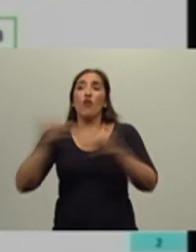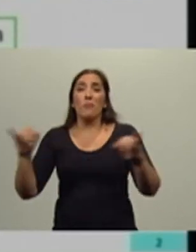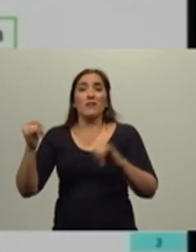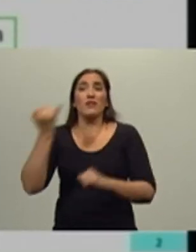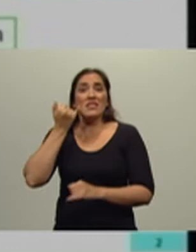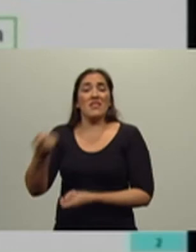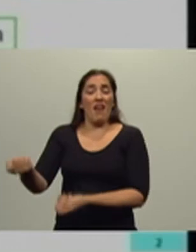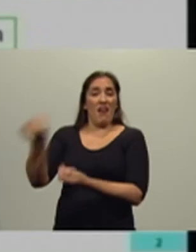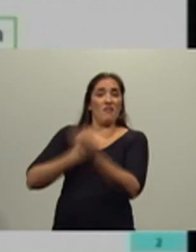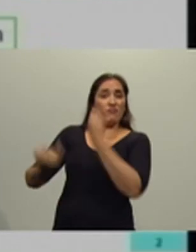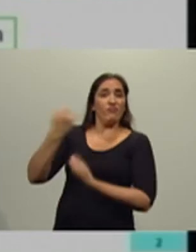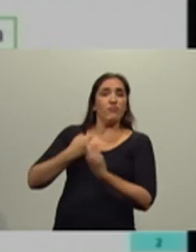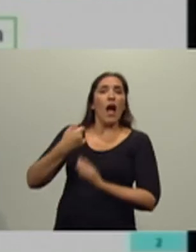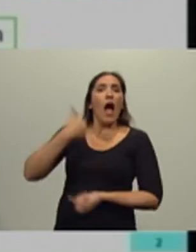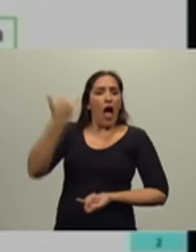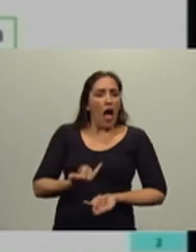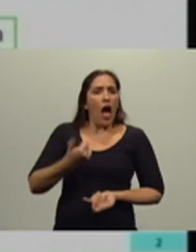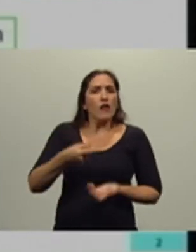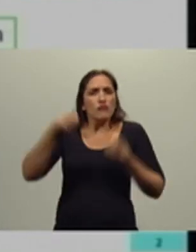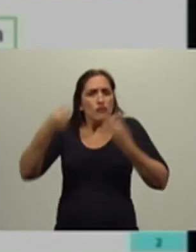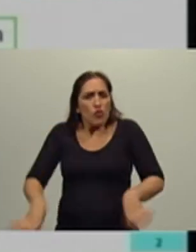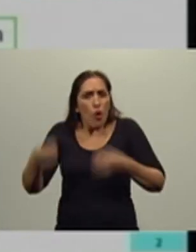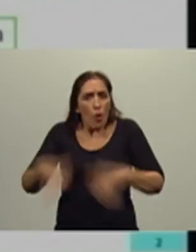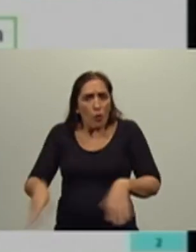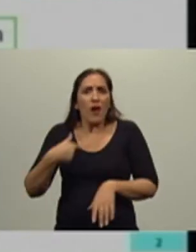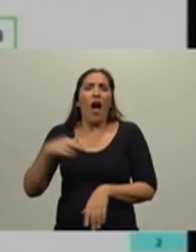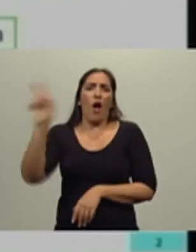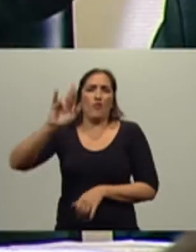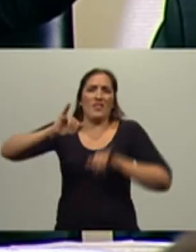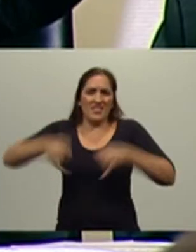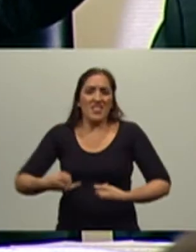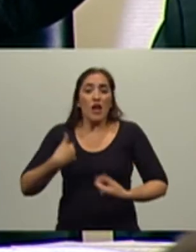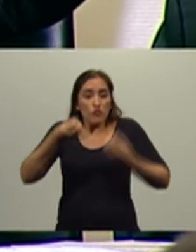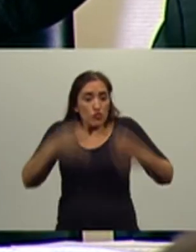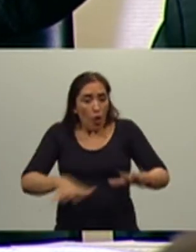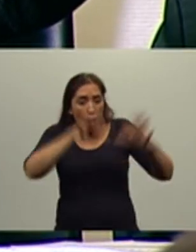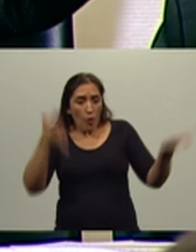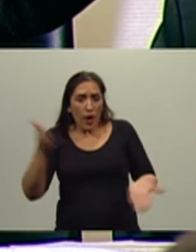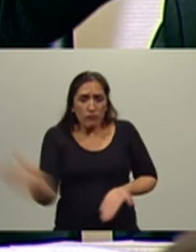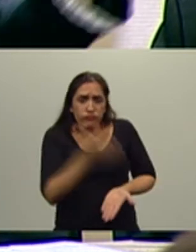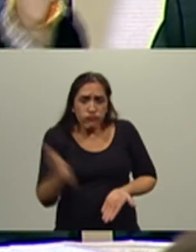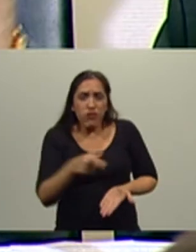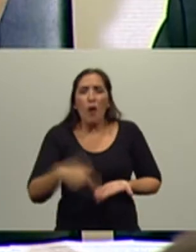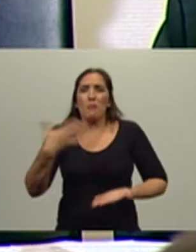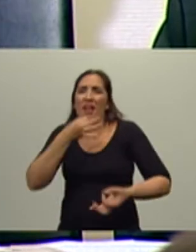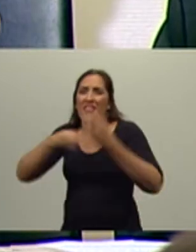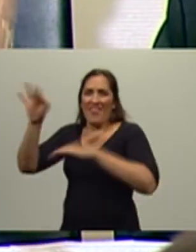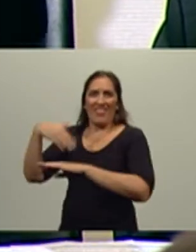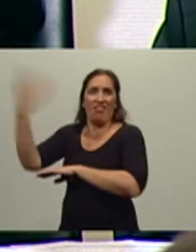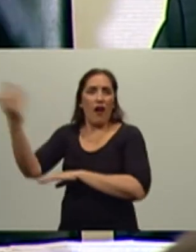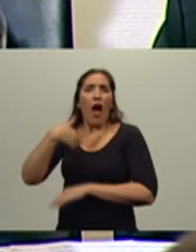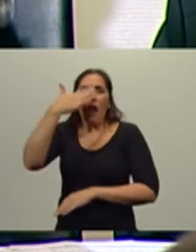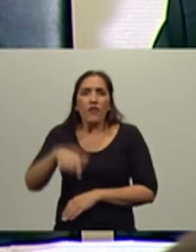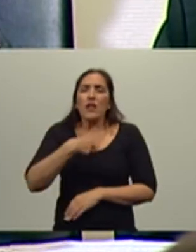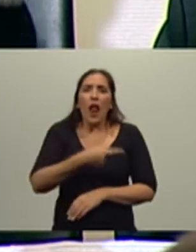suministrado de que teníamos mayores excedentes, autorizamos mayor cantidad de exportaciones y nos faltó harina.